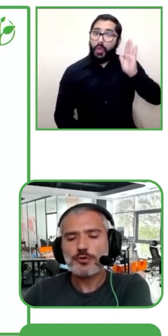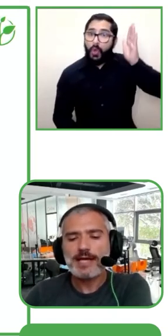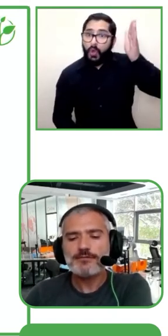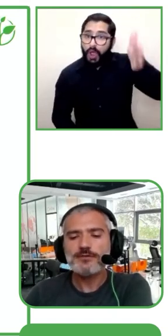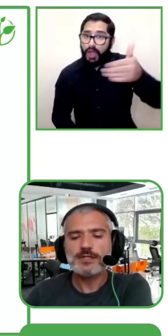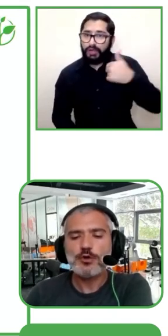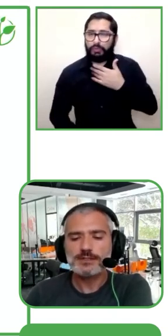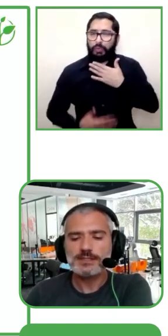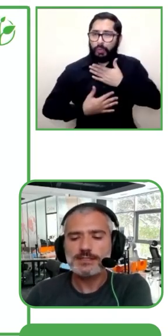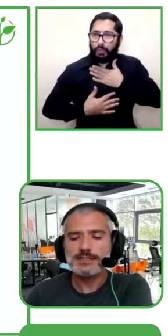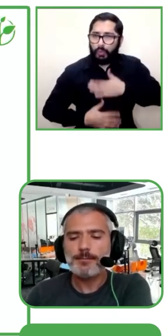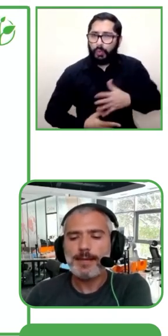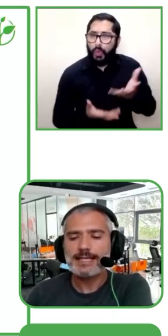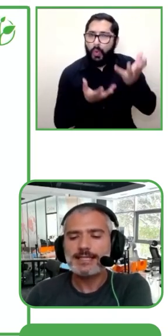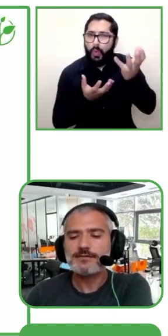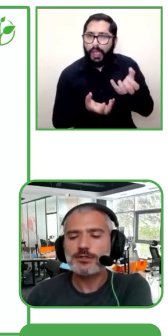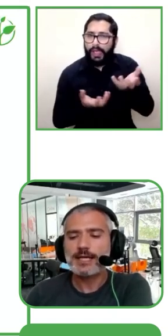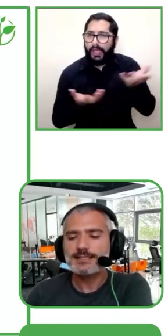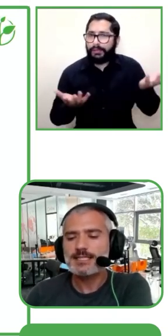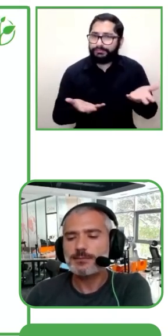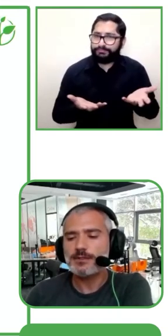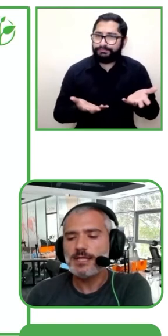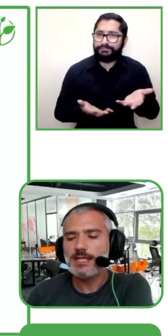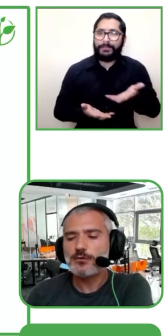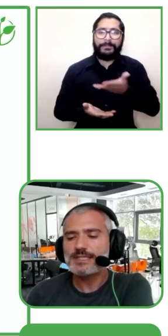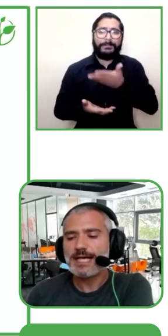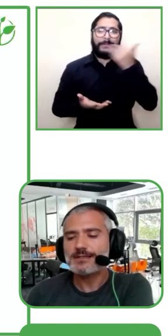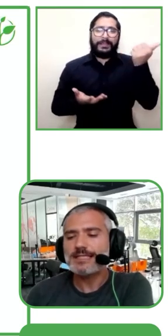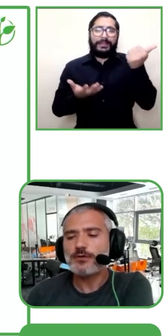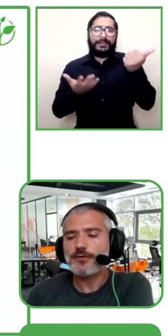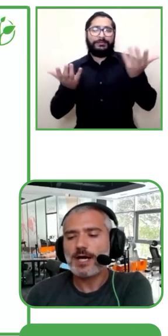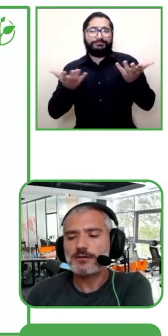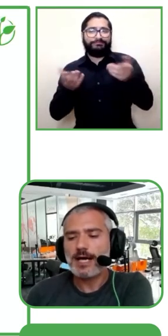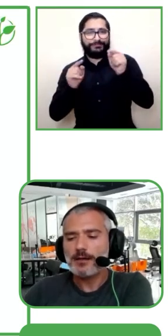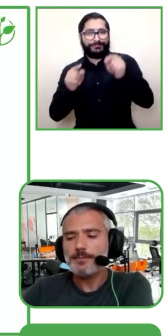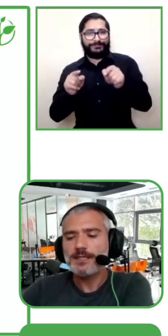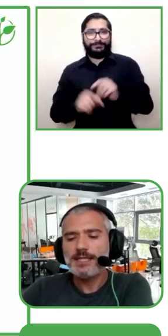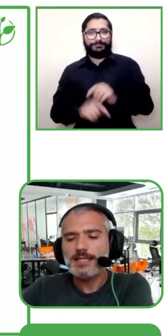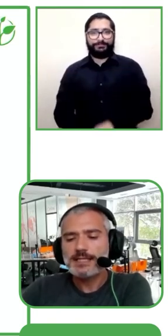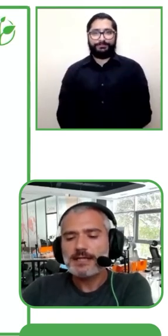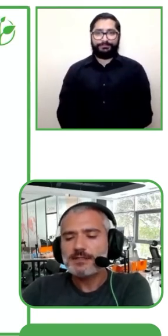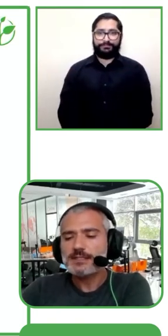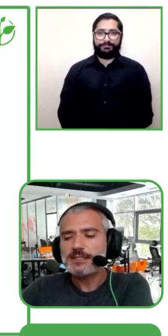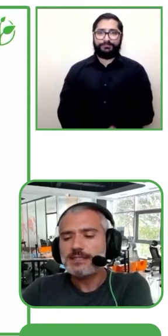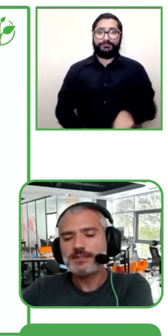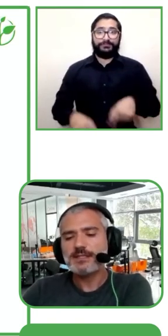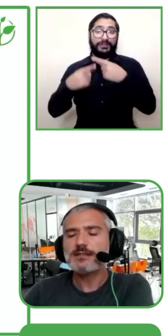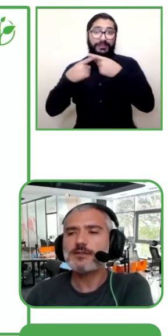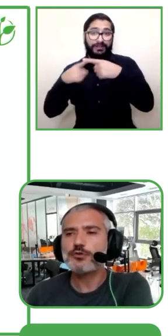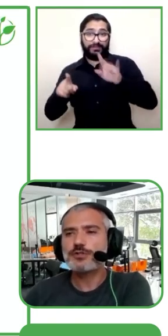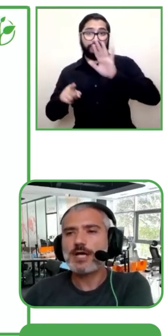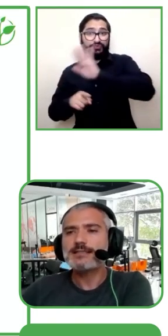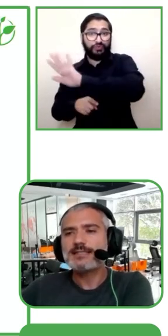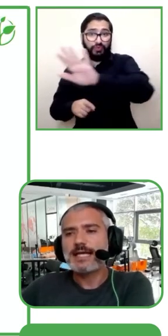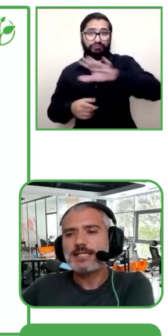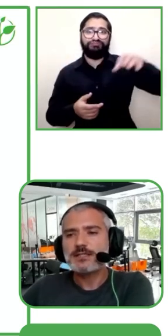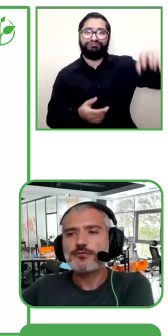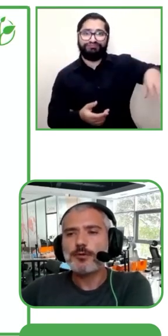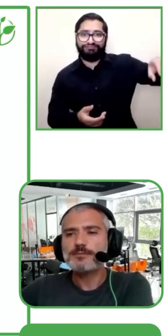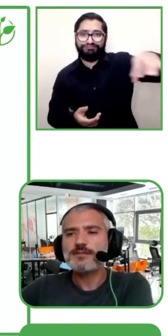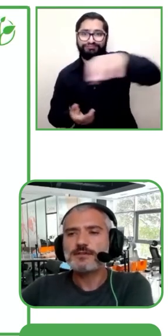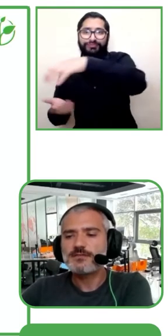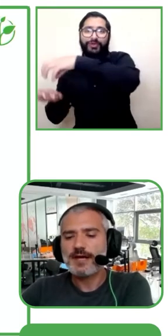mejorar esto para los distintos dueños de distintos lugares que necesiten nuestra ayuda